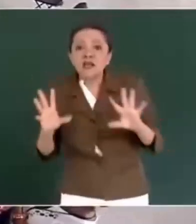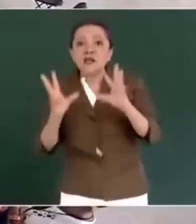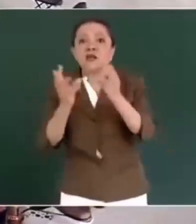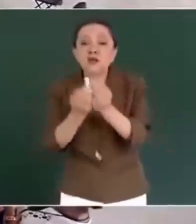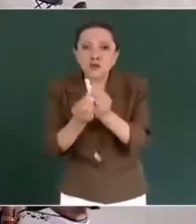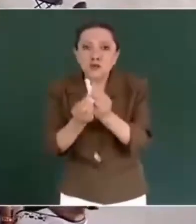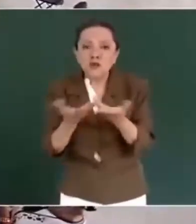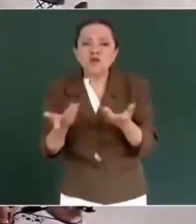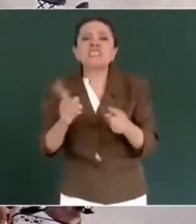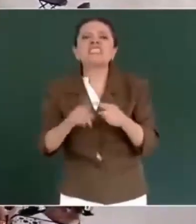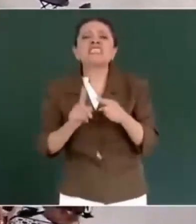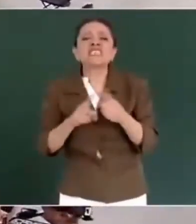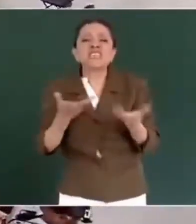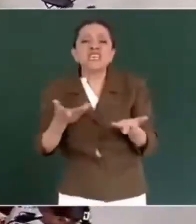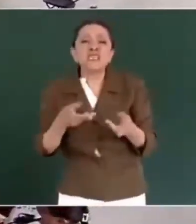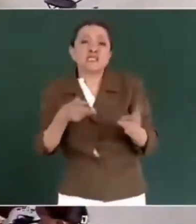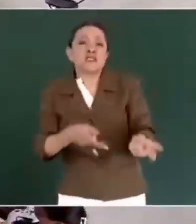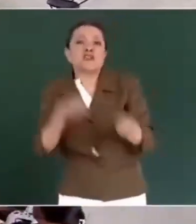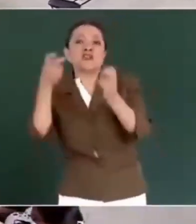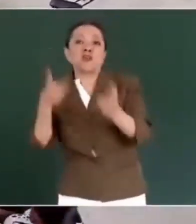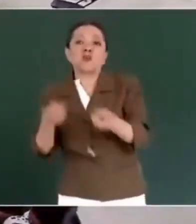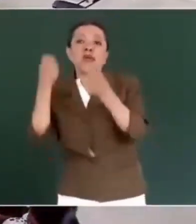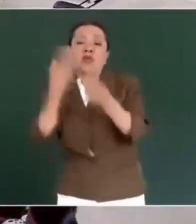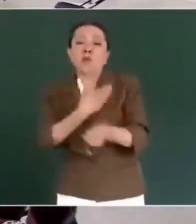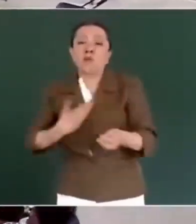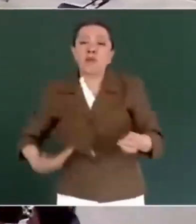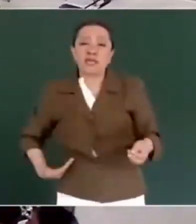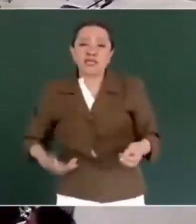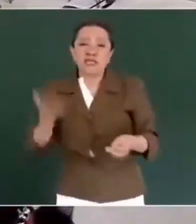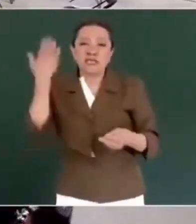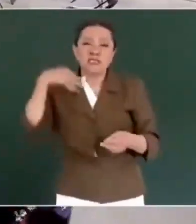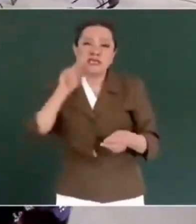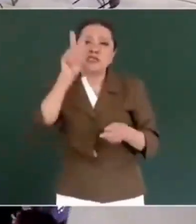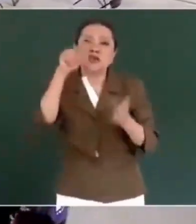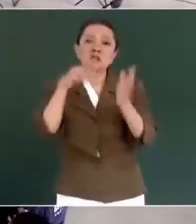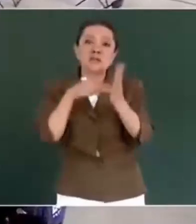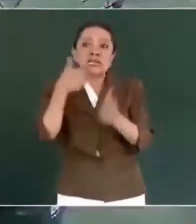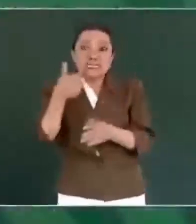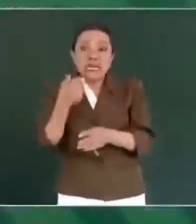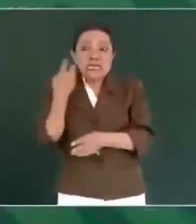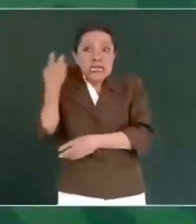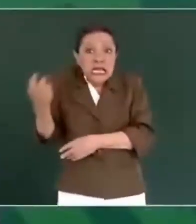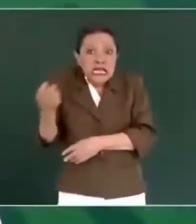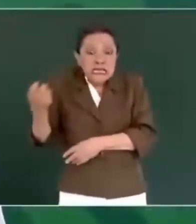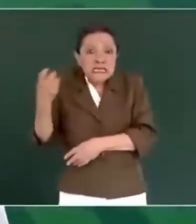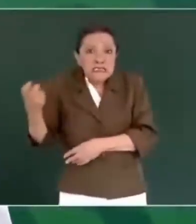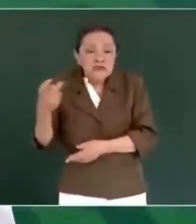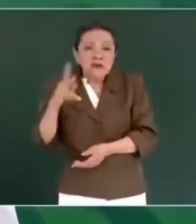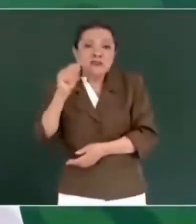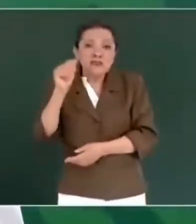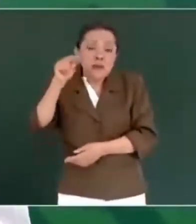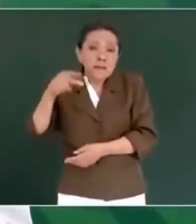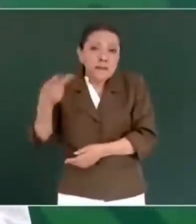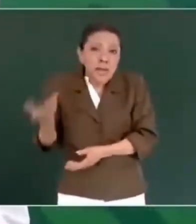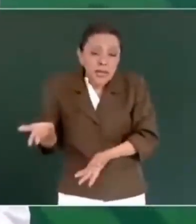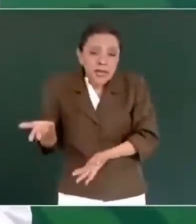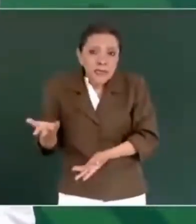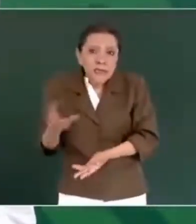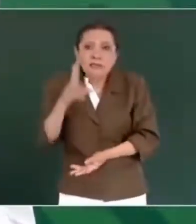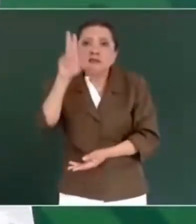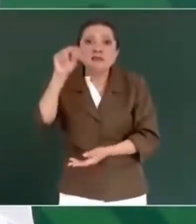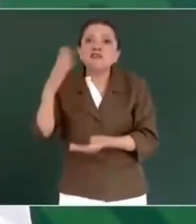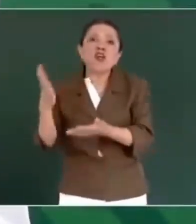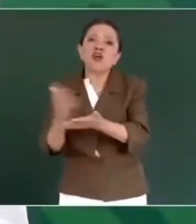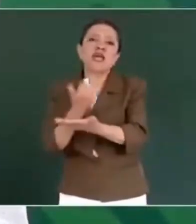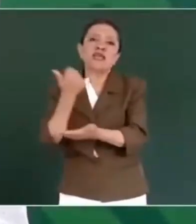¿Quiénes nos robaron la presidencia en el 2006? Ellos. No ganó